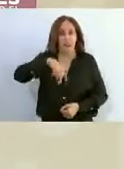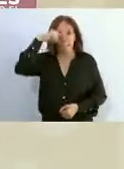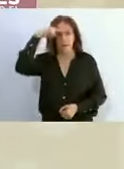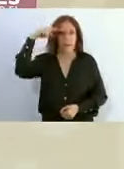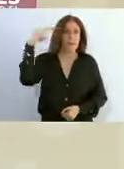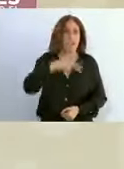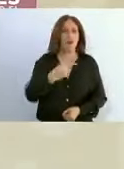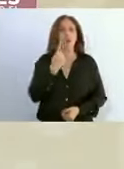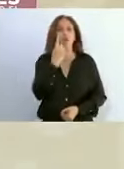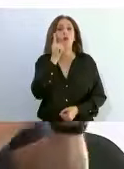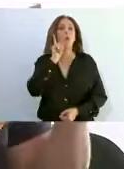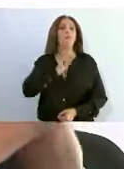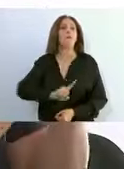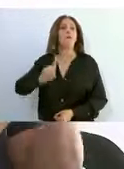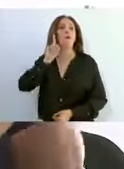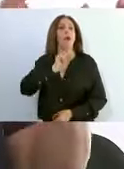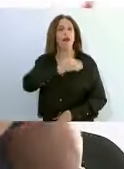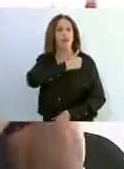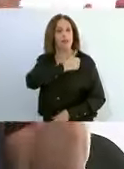presidenta.